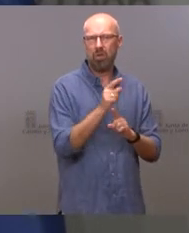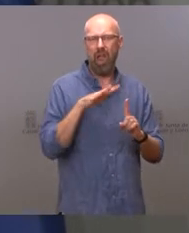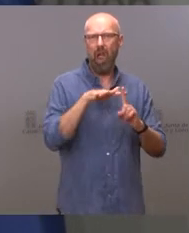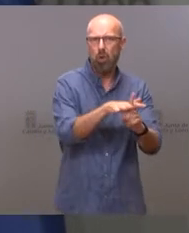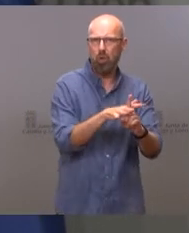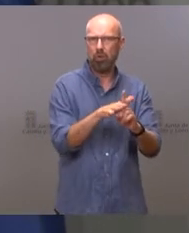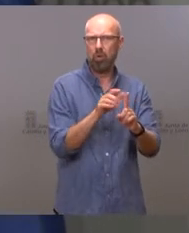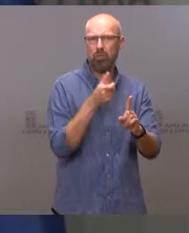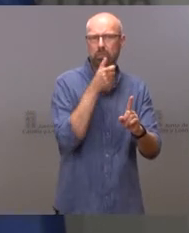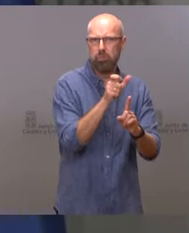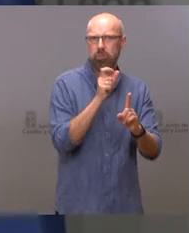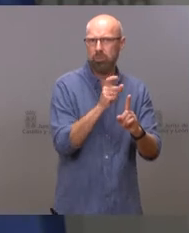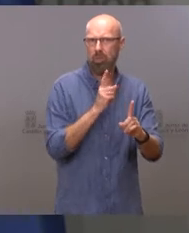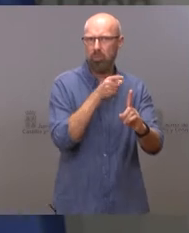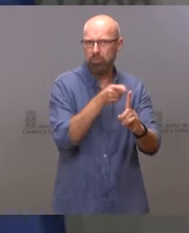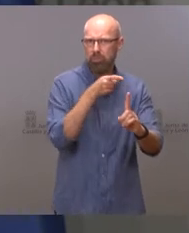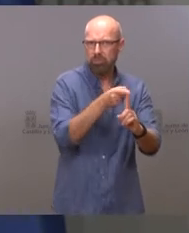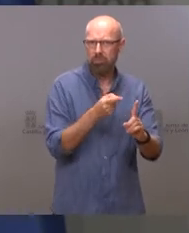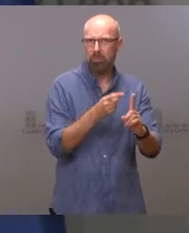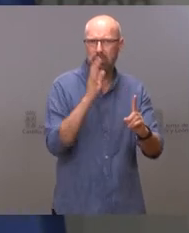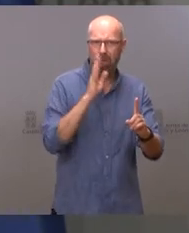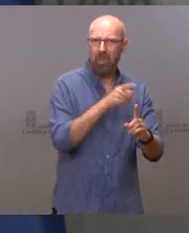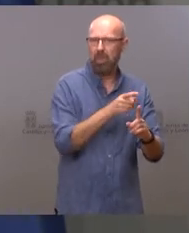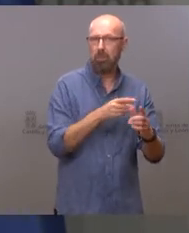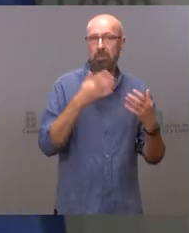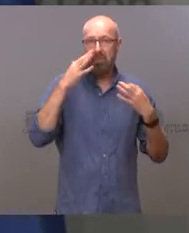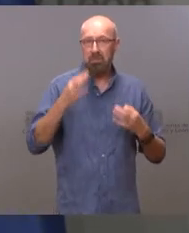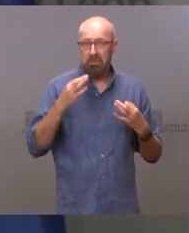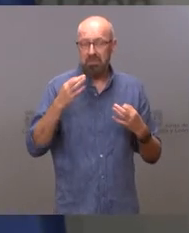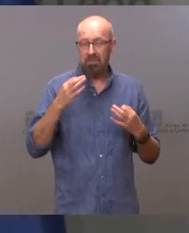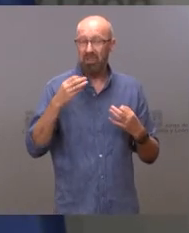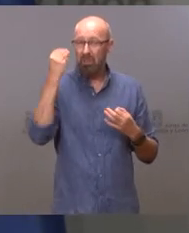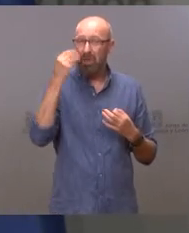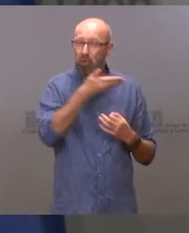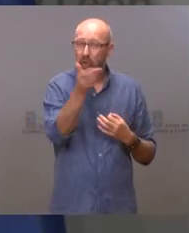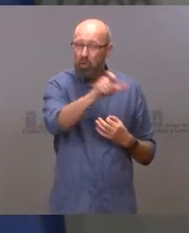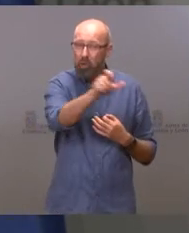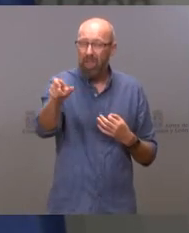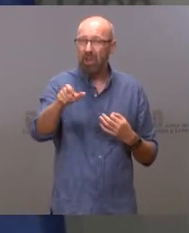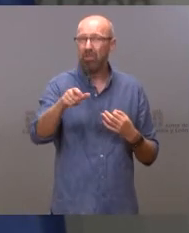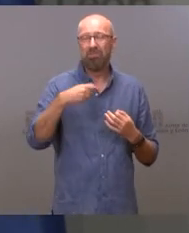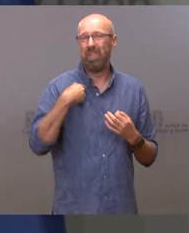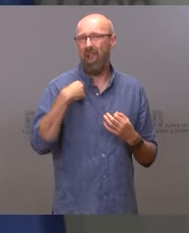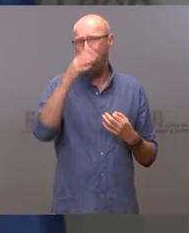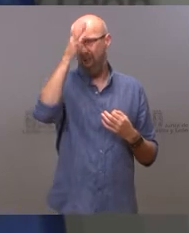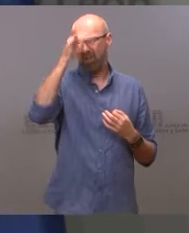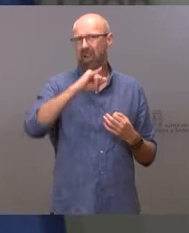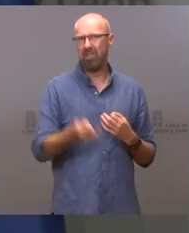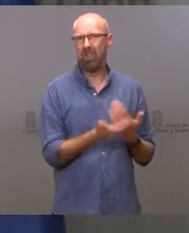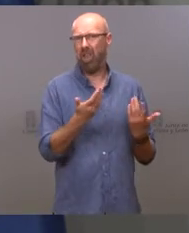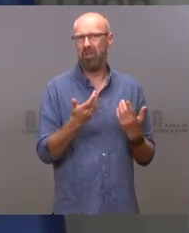pero yo creo que los ciudadanos están un poquito cansados de eso. Entonces, quizás los ciudadanos quieren saber